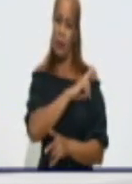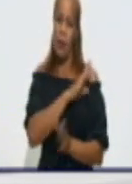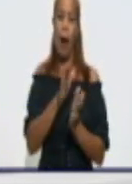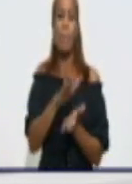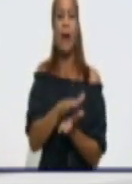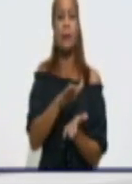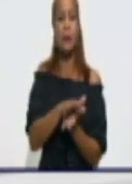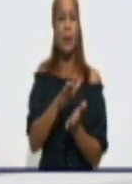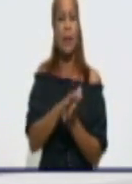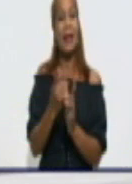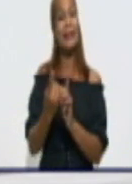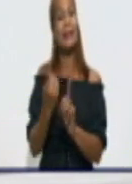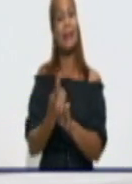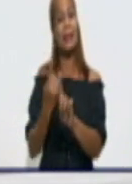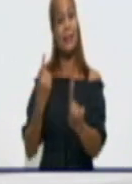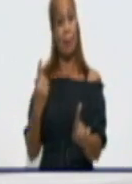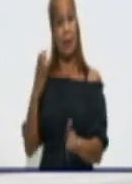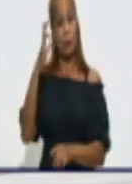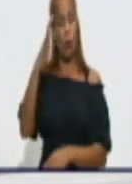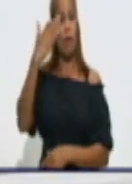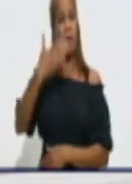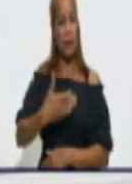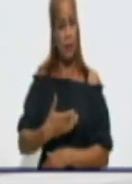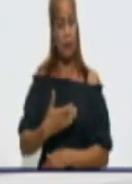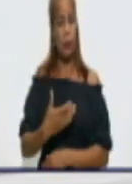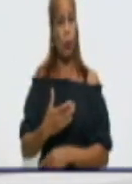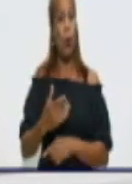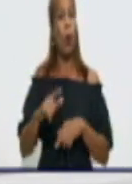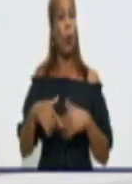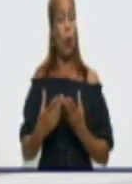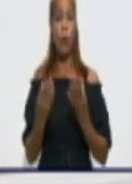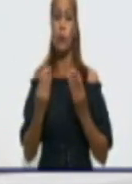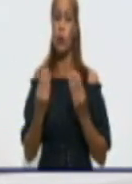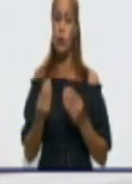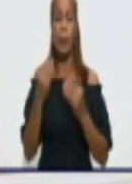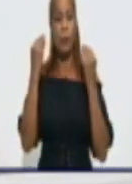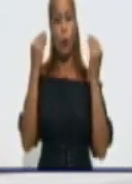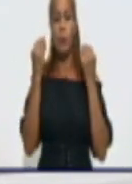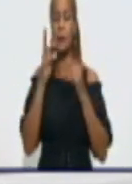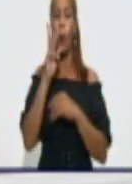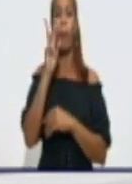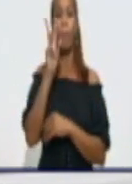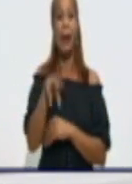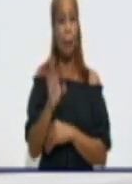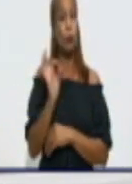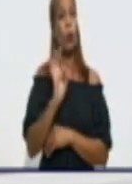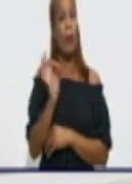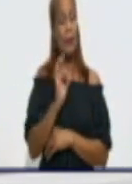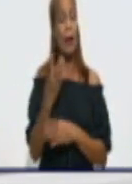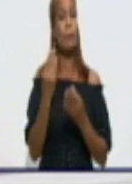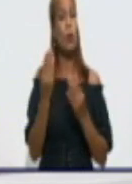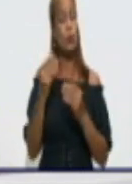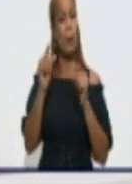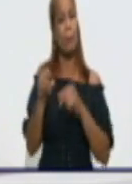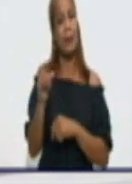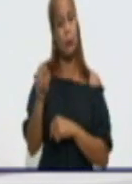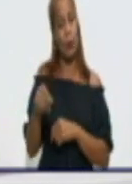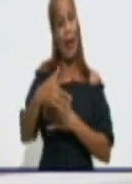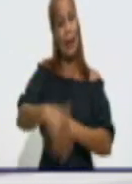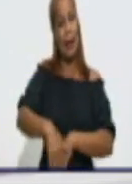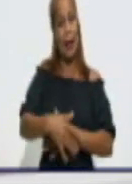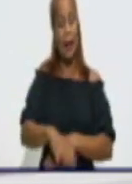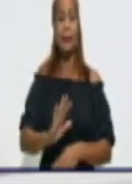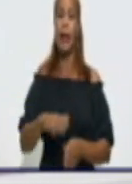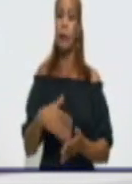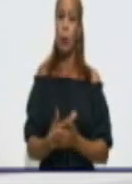el distanciamiento físico, que con mucha preocupación vemos la gran movilidad que hay en la calle y que no se cumple, nos hemos ido